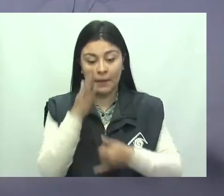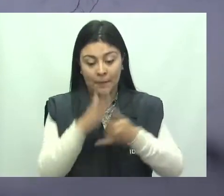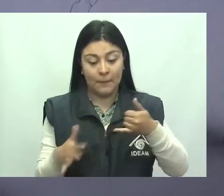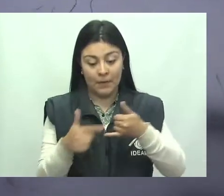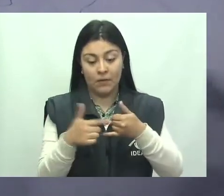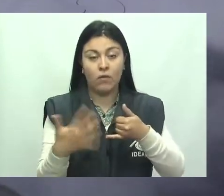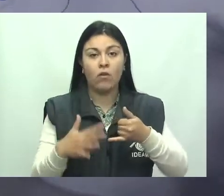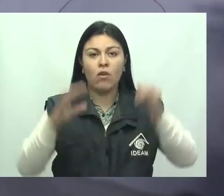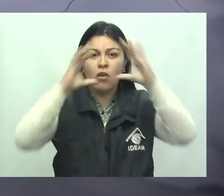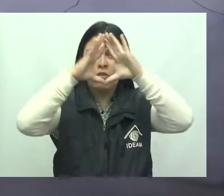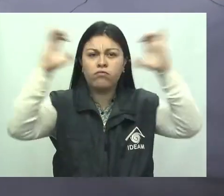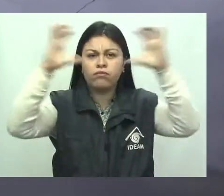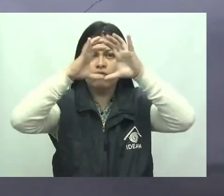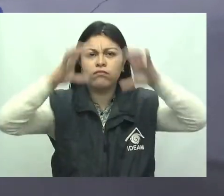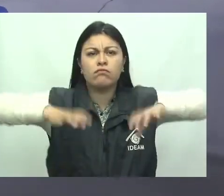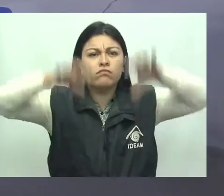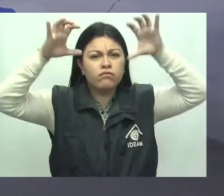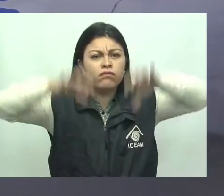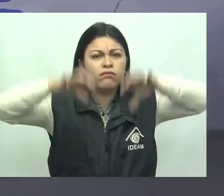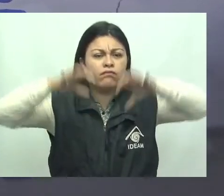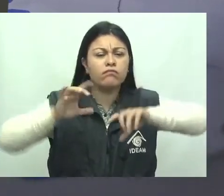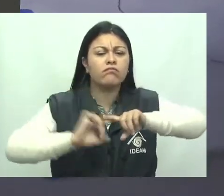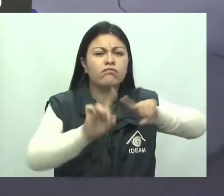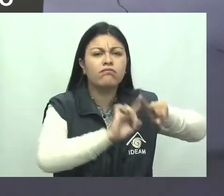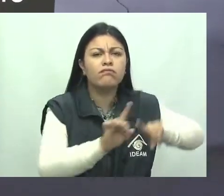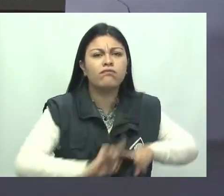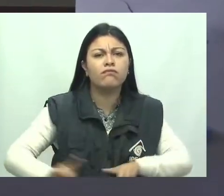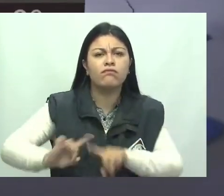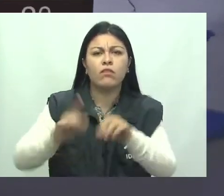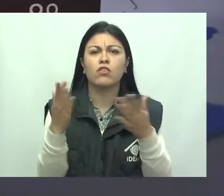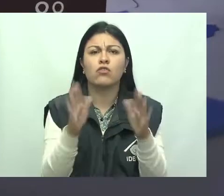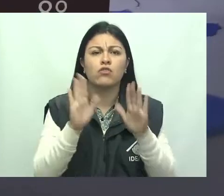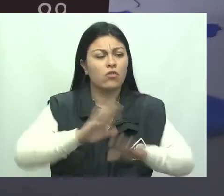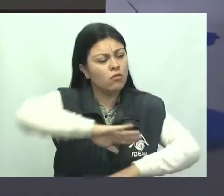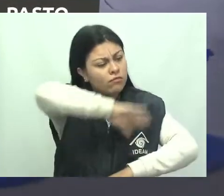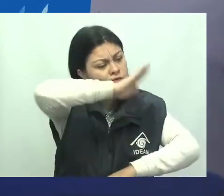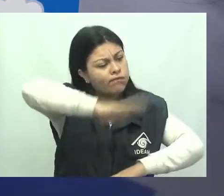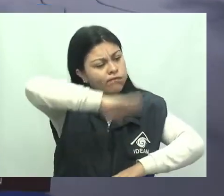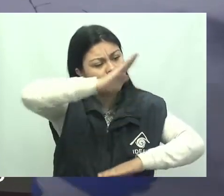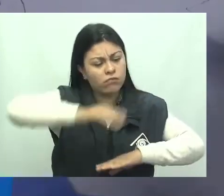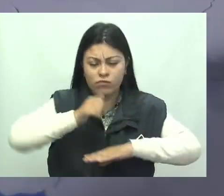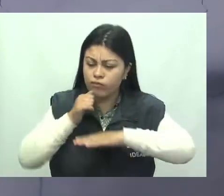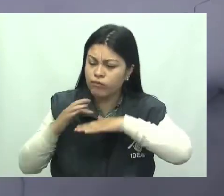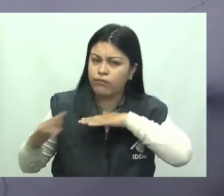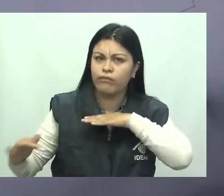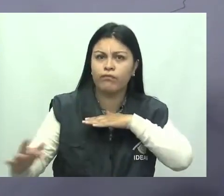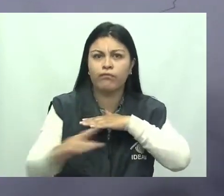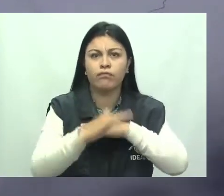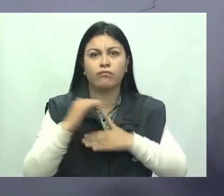En el Pacífico se esperan cielos cubiertos con lluvias de variedad de intensidad sobre las costas y las montañas.